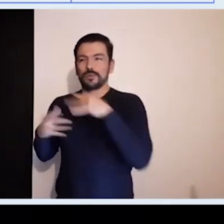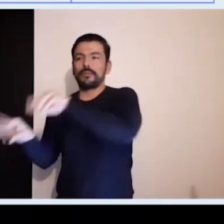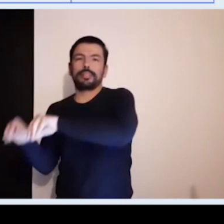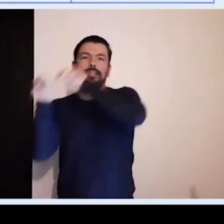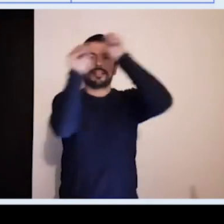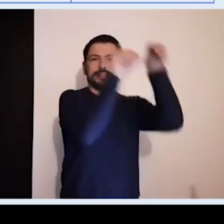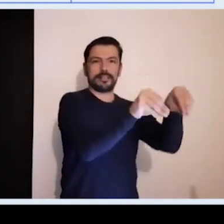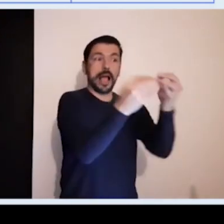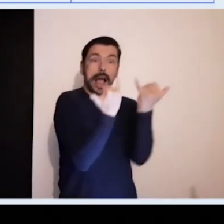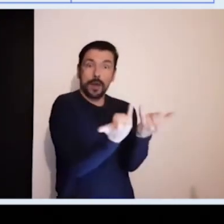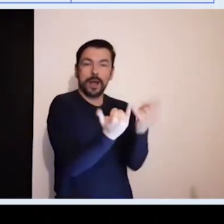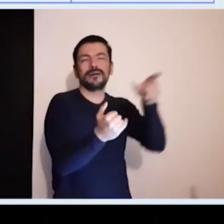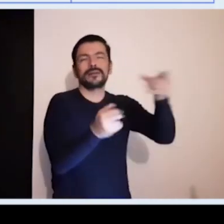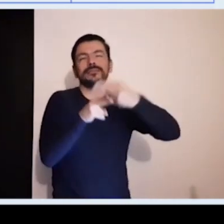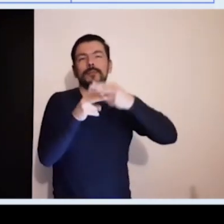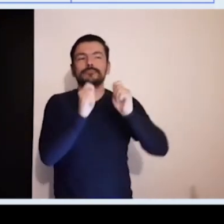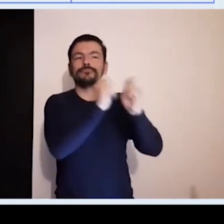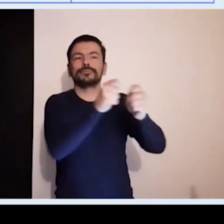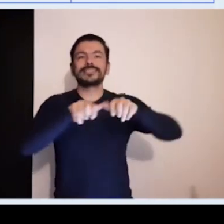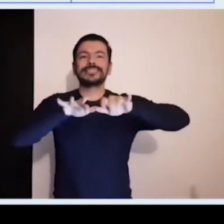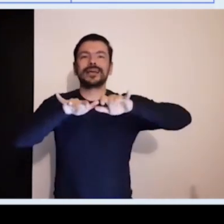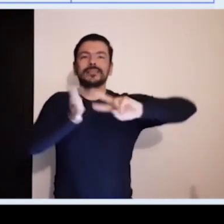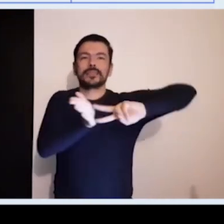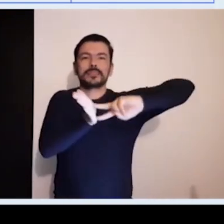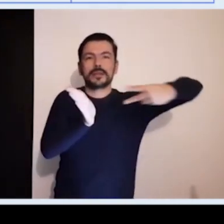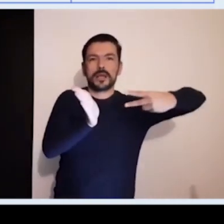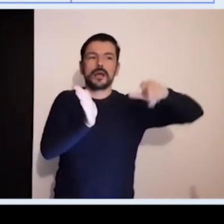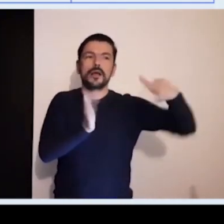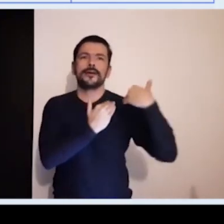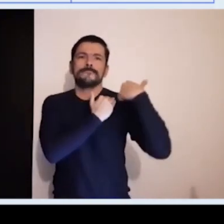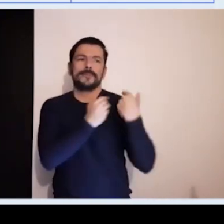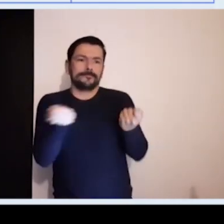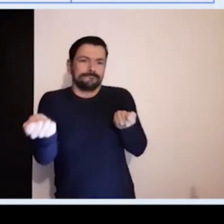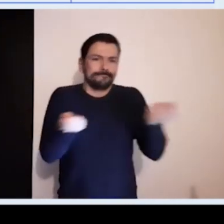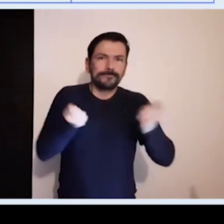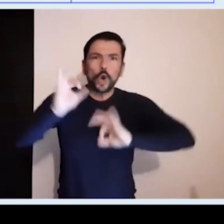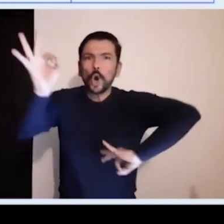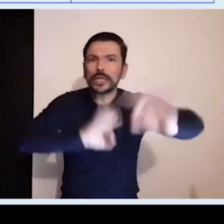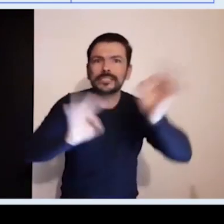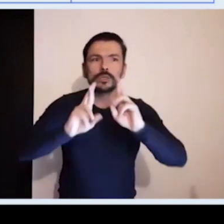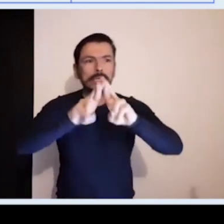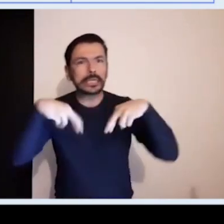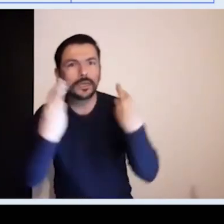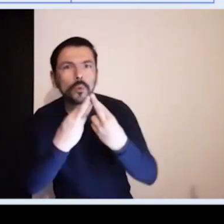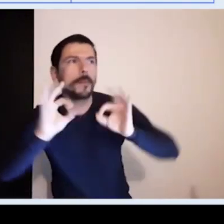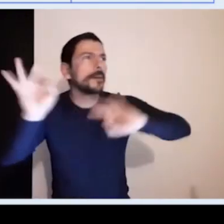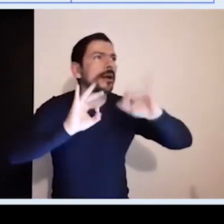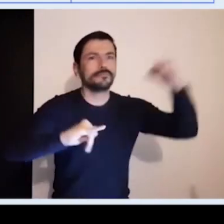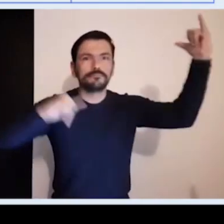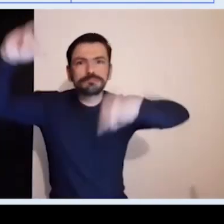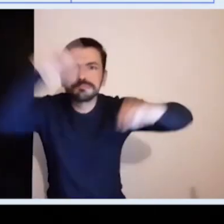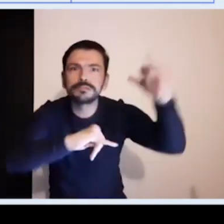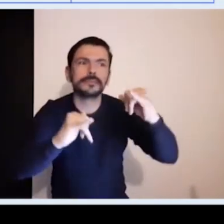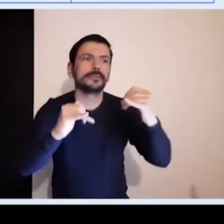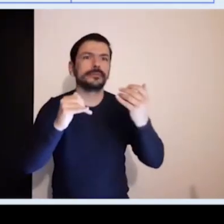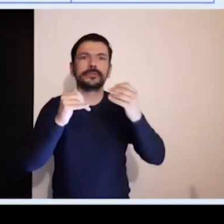del Interior, si bien anteriormente estaba a cargo del Ministerio de Salud. Esta secretaría técnica se carga de toda la parte logística para que las